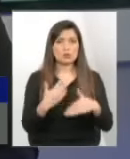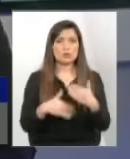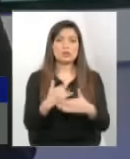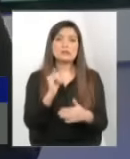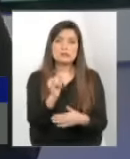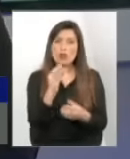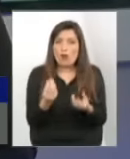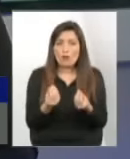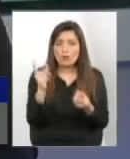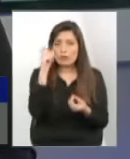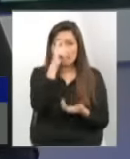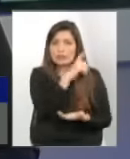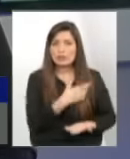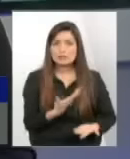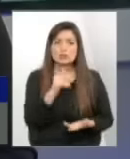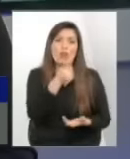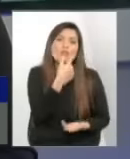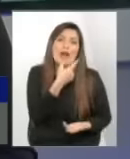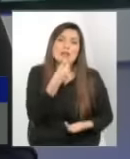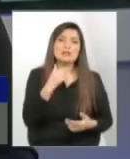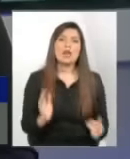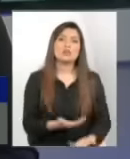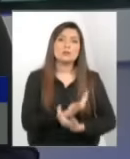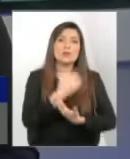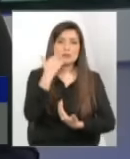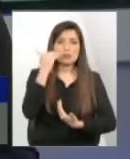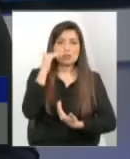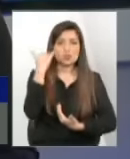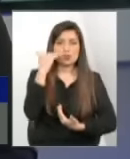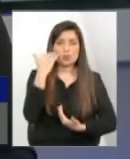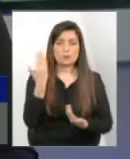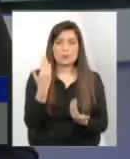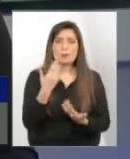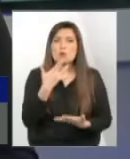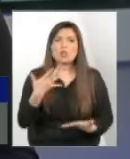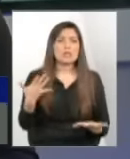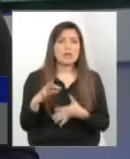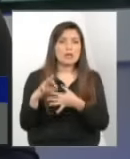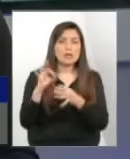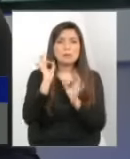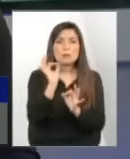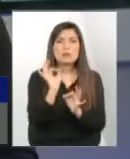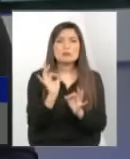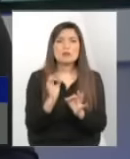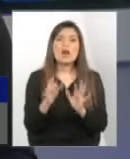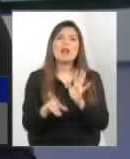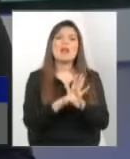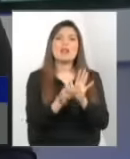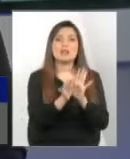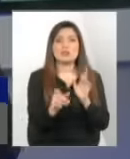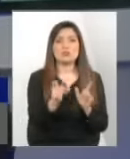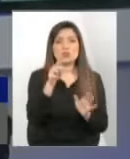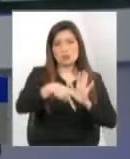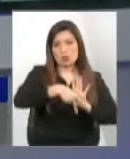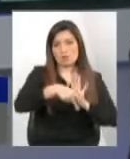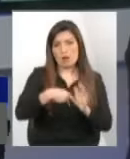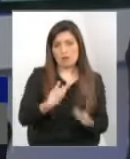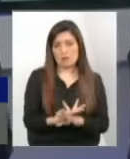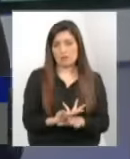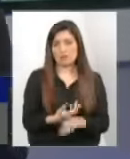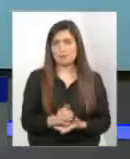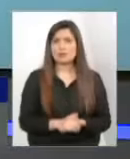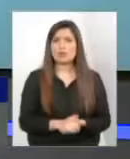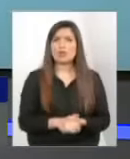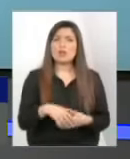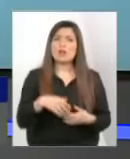claro que son dificultosos y no es fácil adoptar un niño precisamente porque hay una ley que norma esto Marcela ¿cuántos niños están esperando